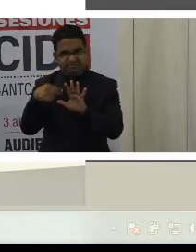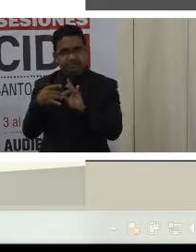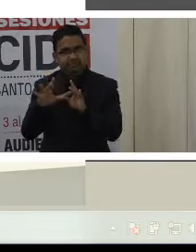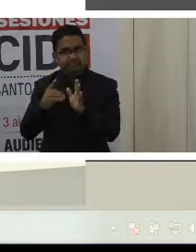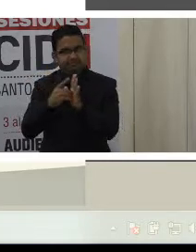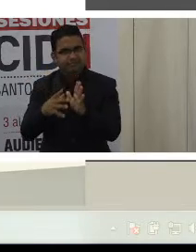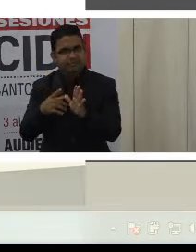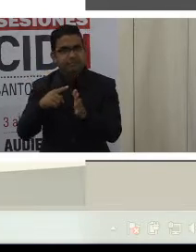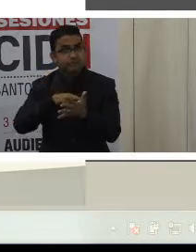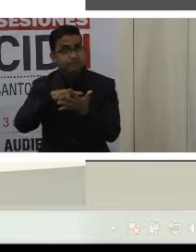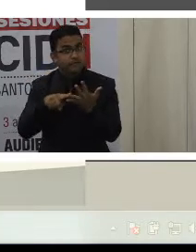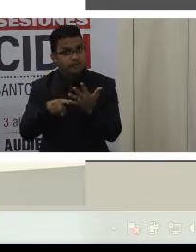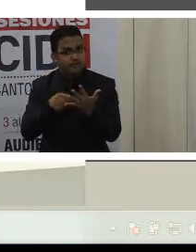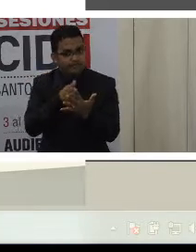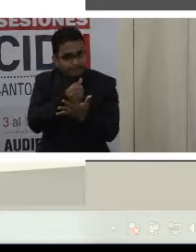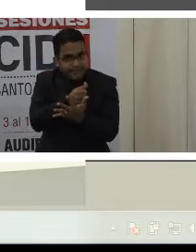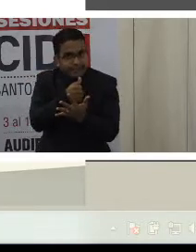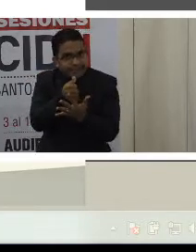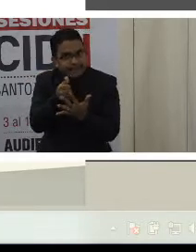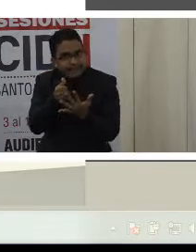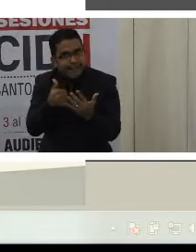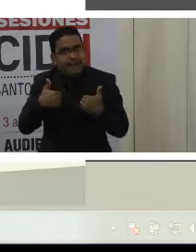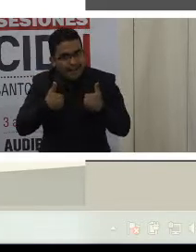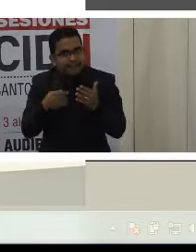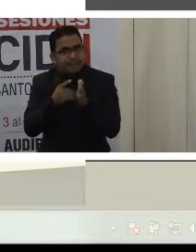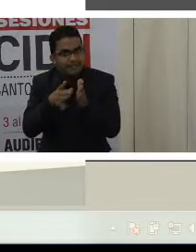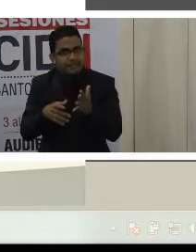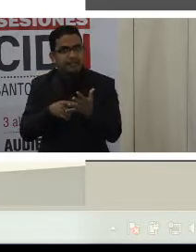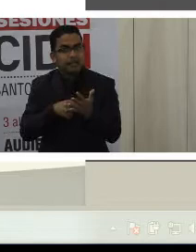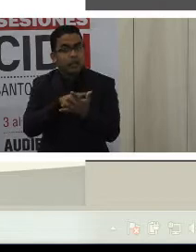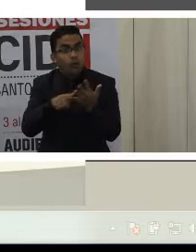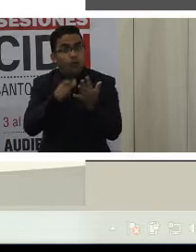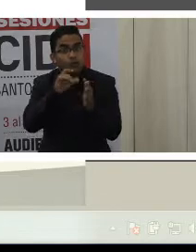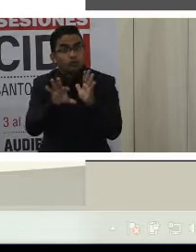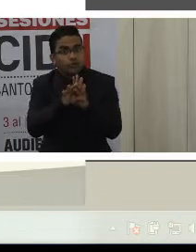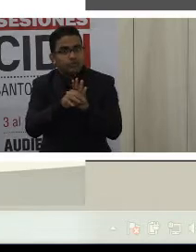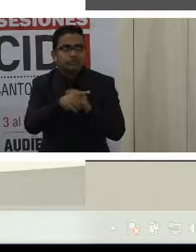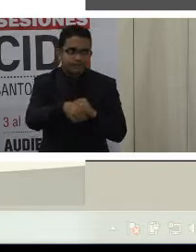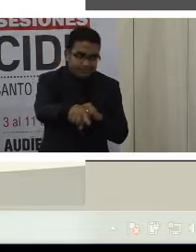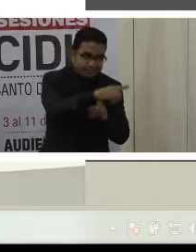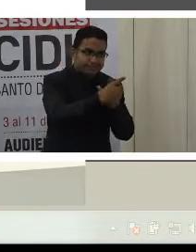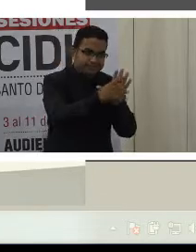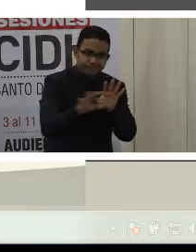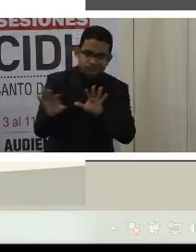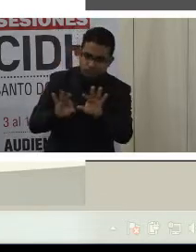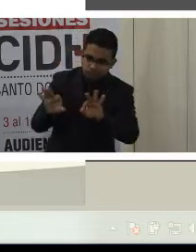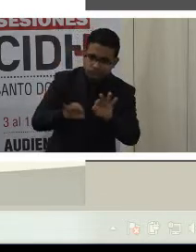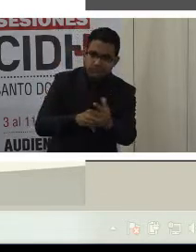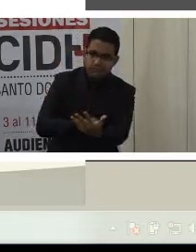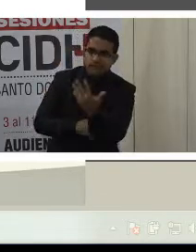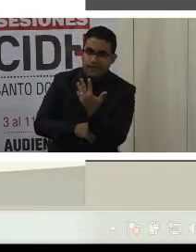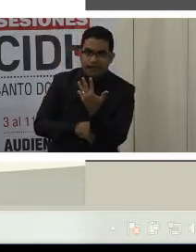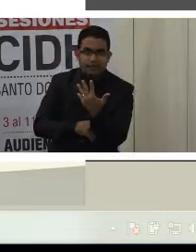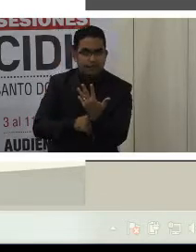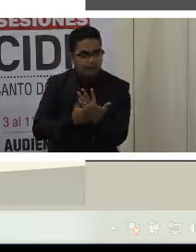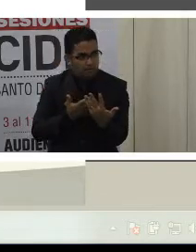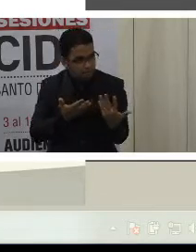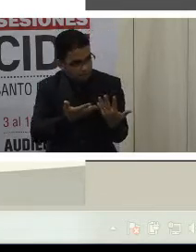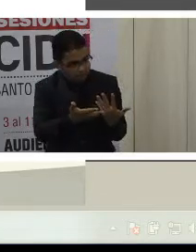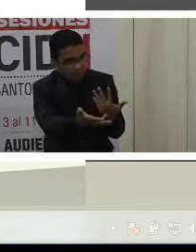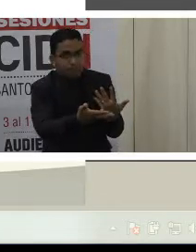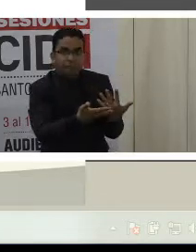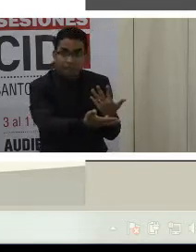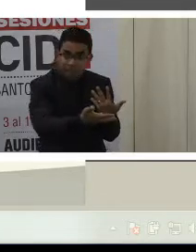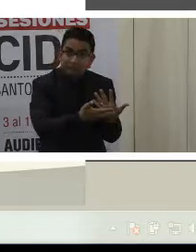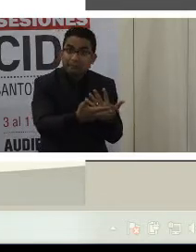personas a su vez con discapacidad electas por sus pares, es decir, por las personas con discapacidad registradas en